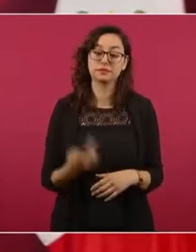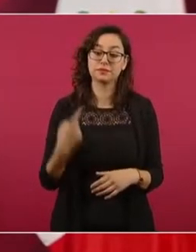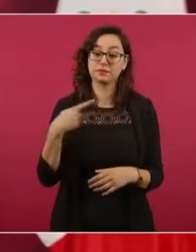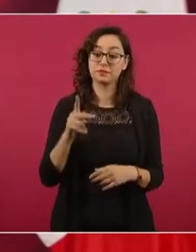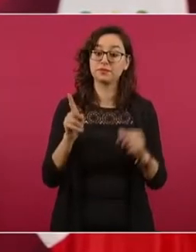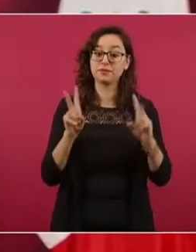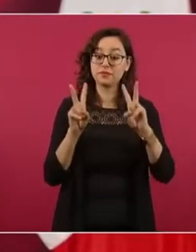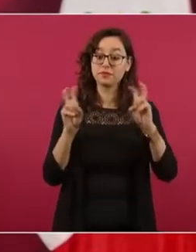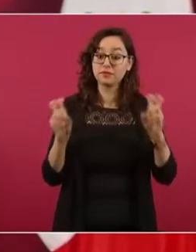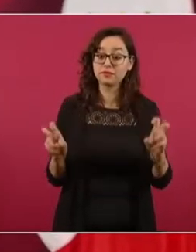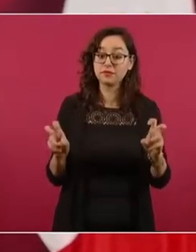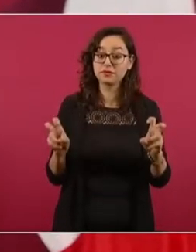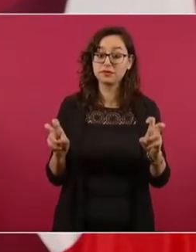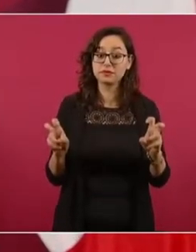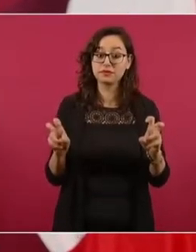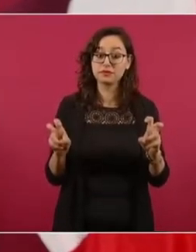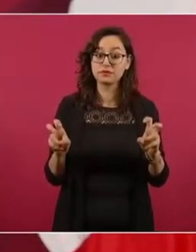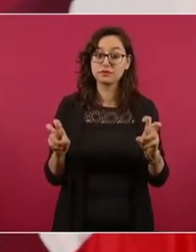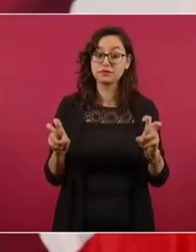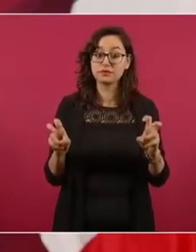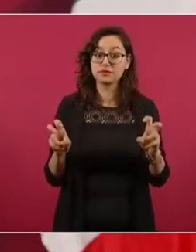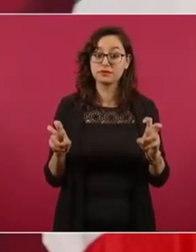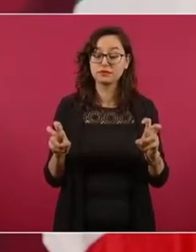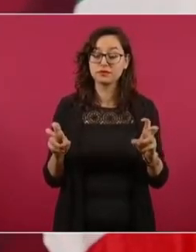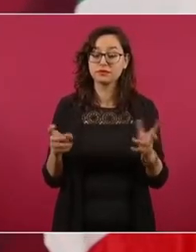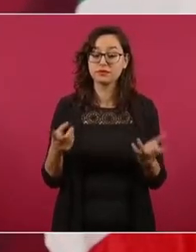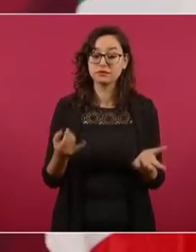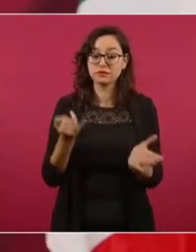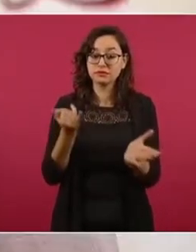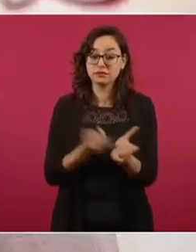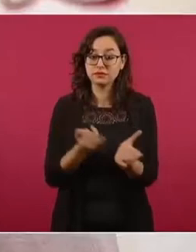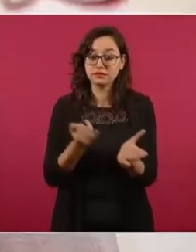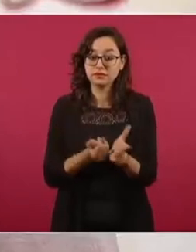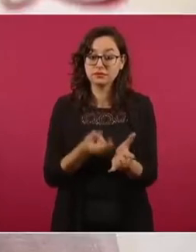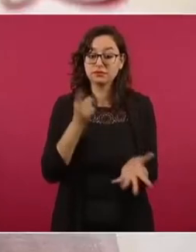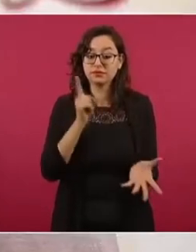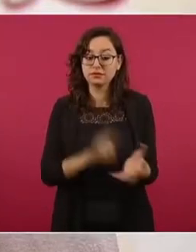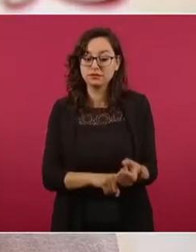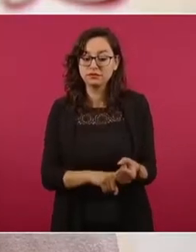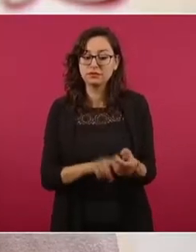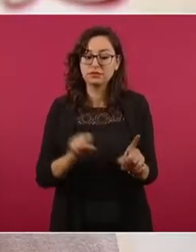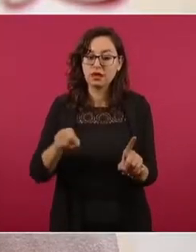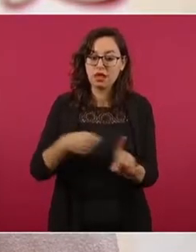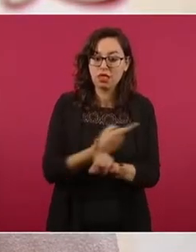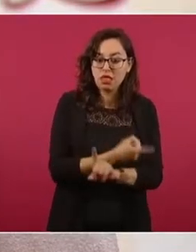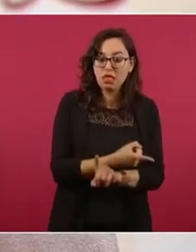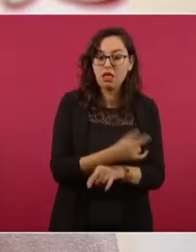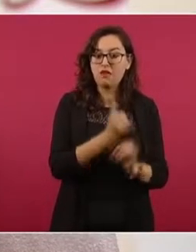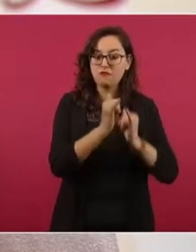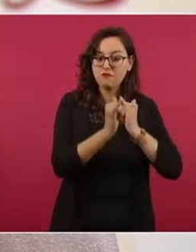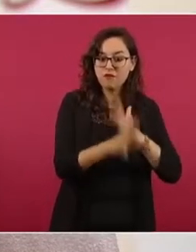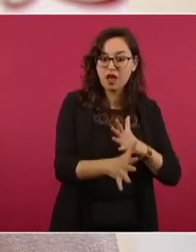con mecanismos para ocultar fraudes.